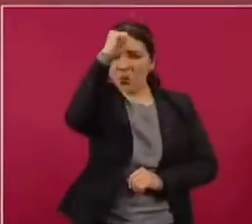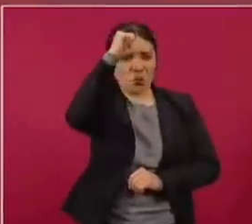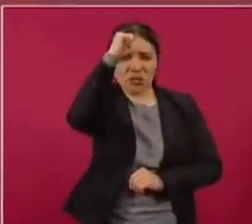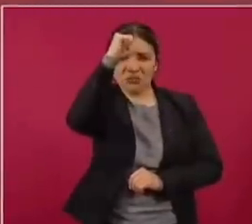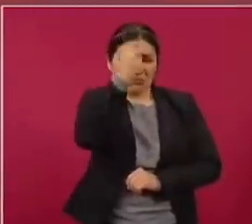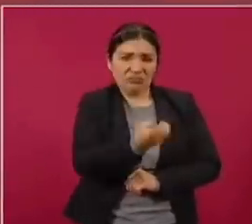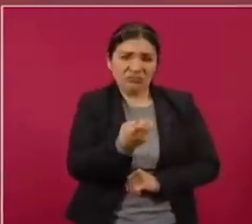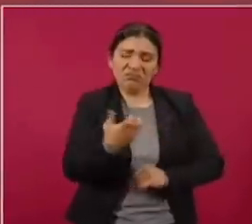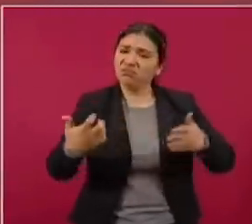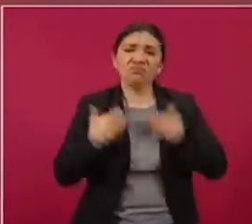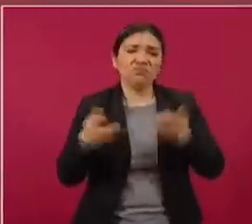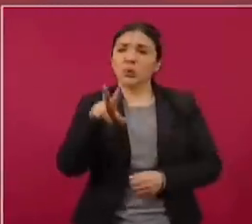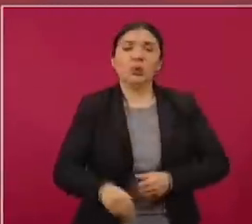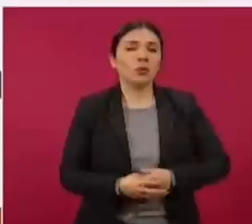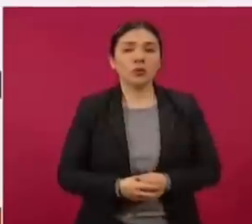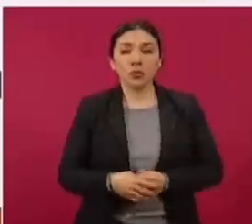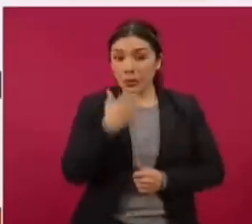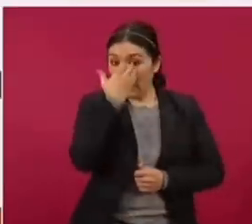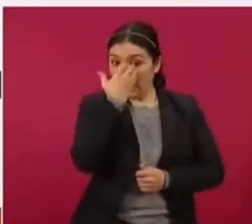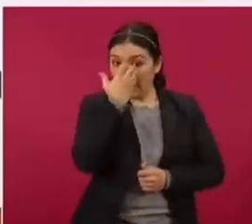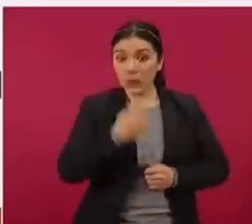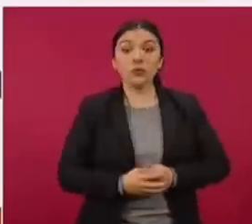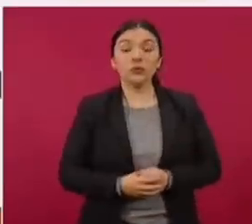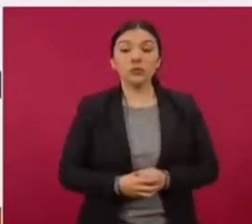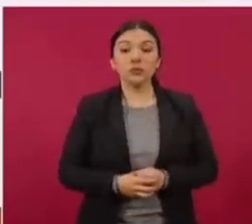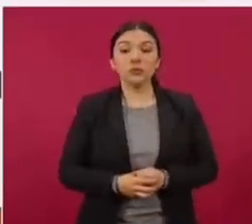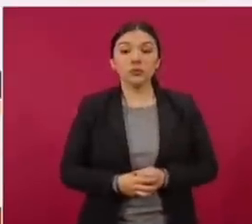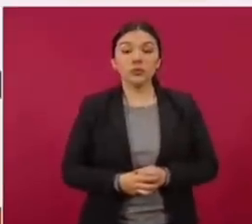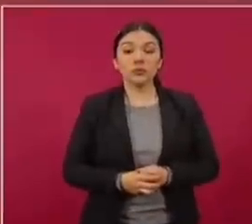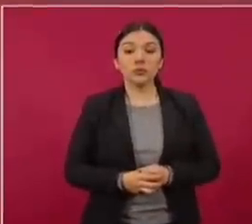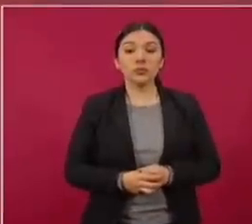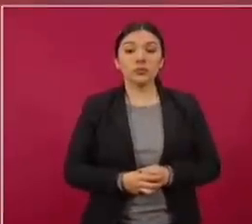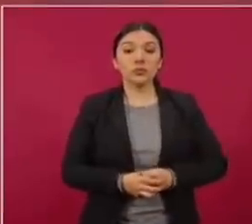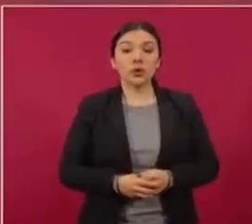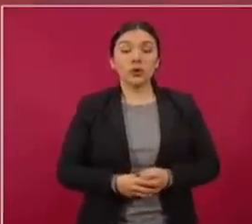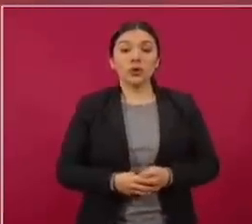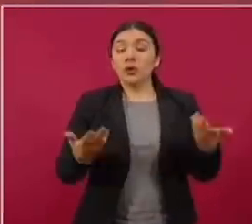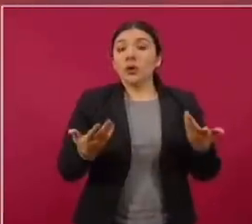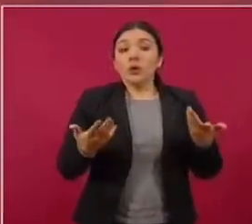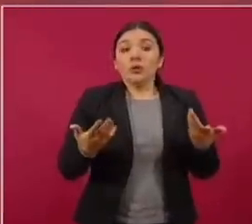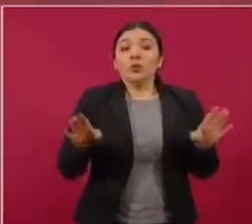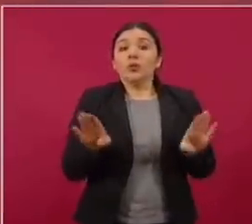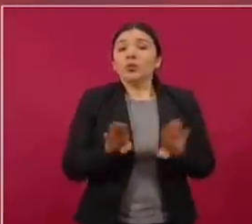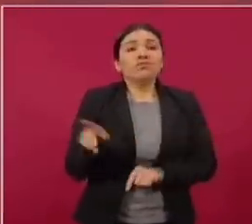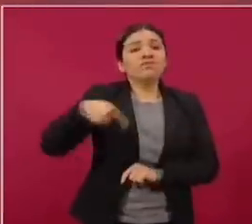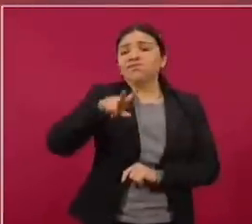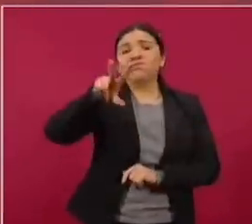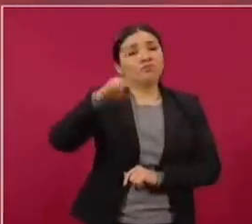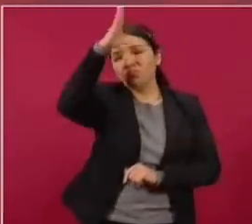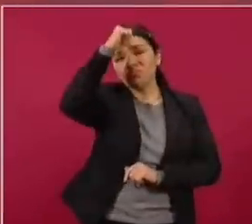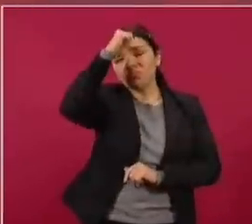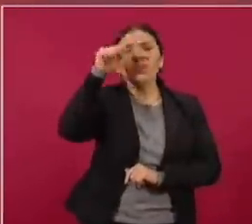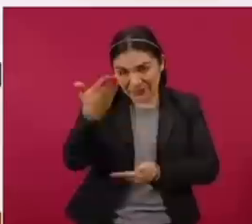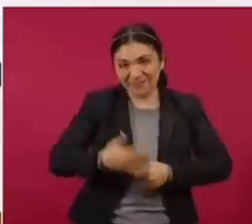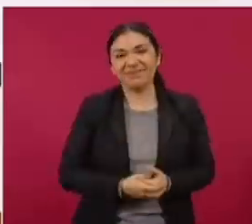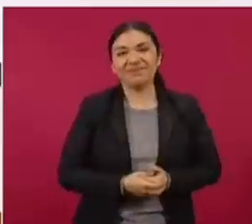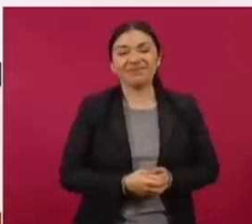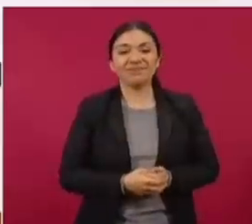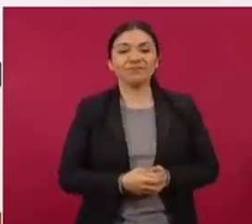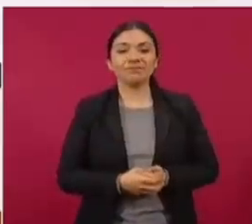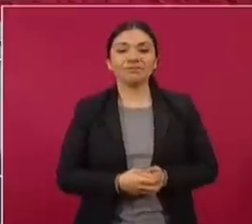que porque estaban en desacuerdo en el ITAM.